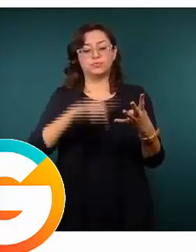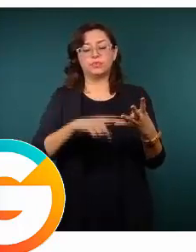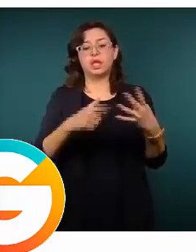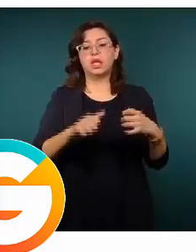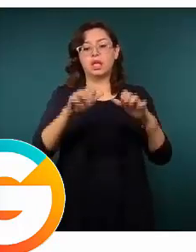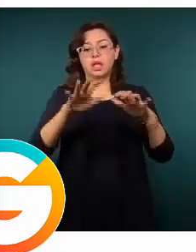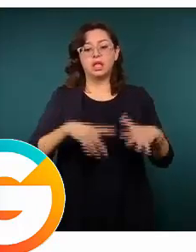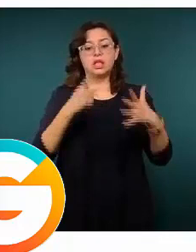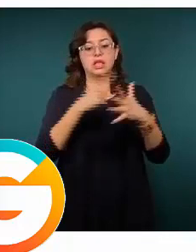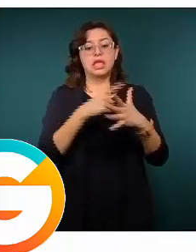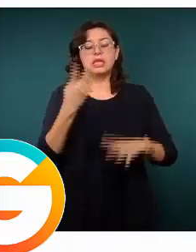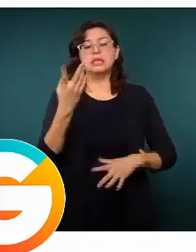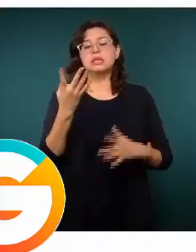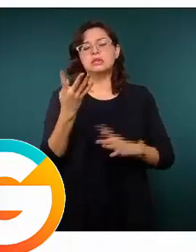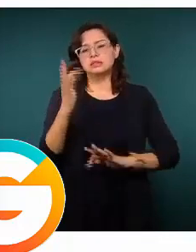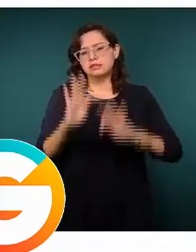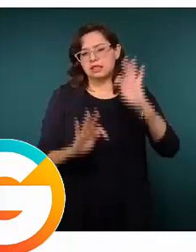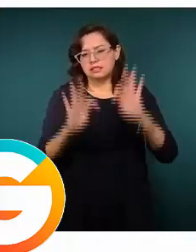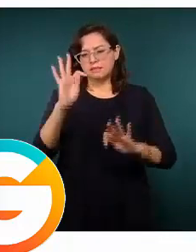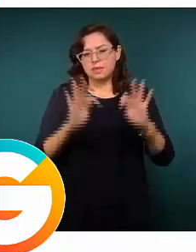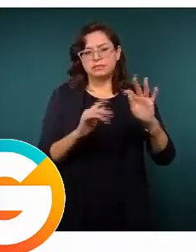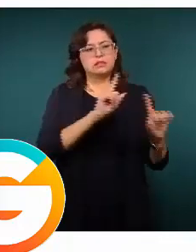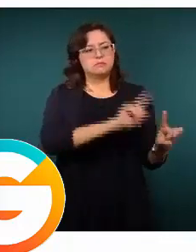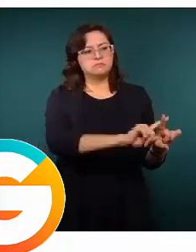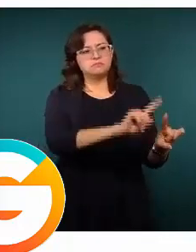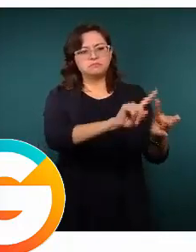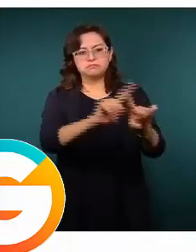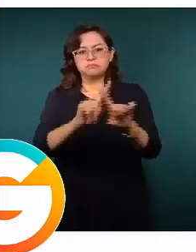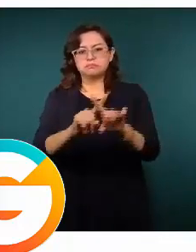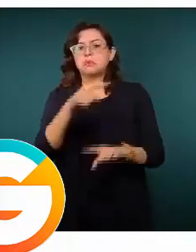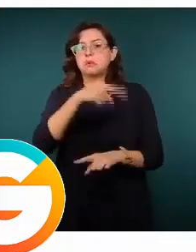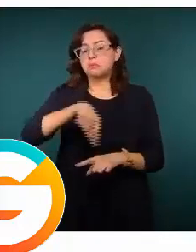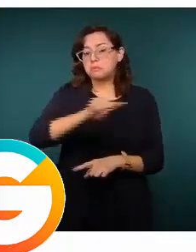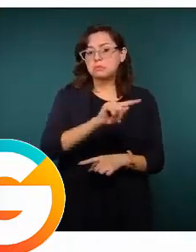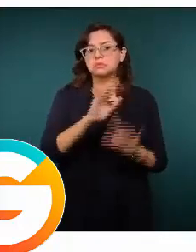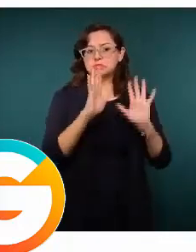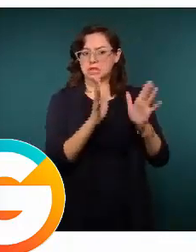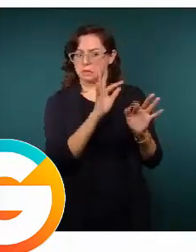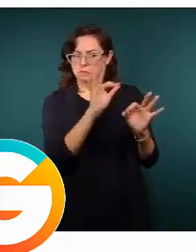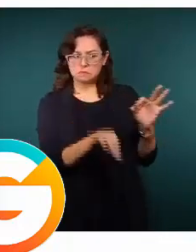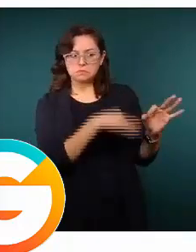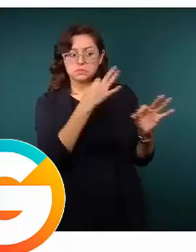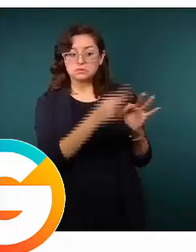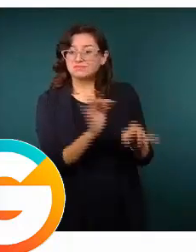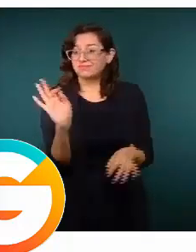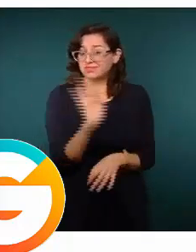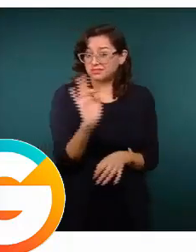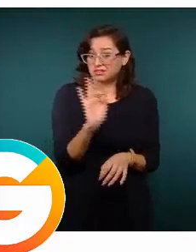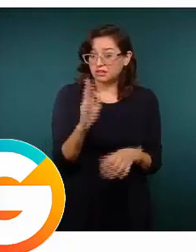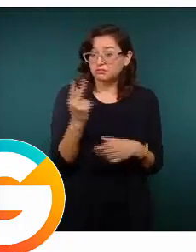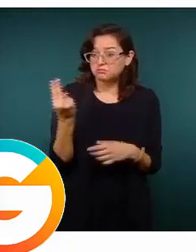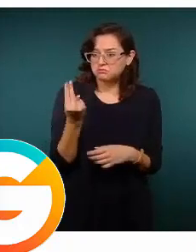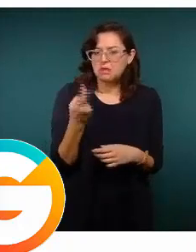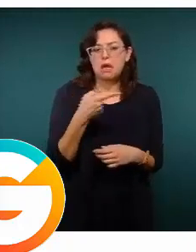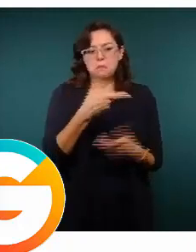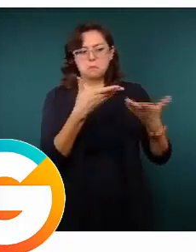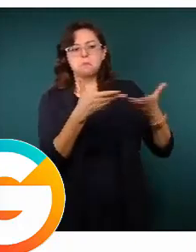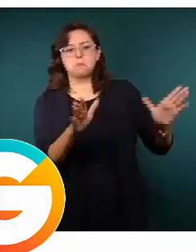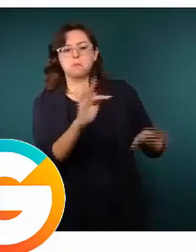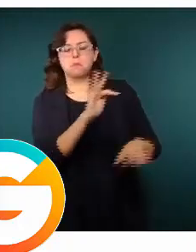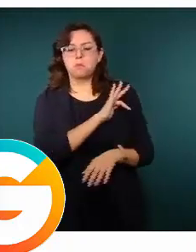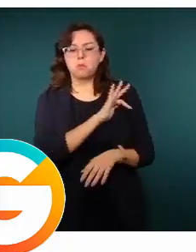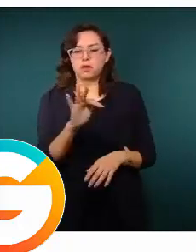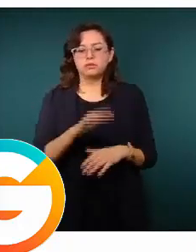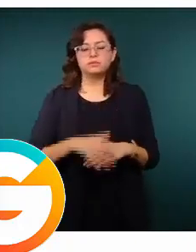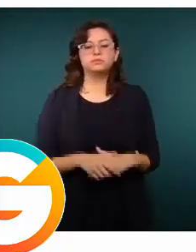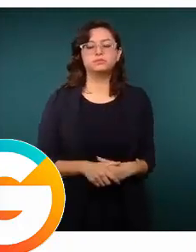Tlanepantla, que están listos para poder atender y ampliar la capacidad hospitalaria si fuera necesario. Los escenarios, y esto es algo muy